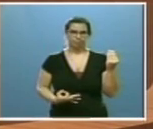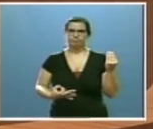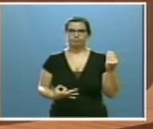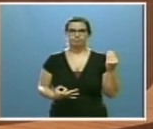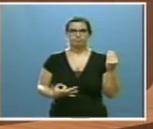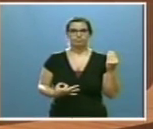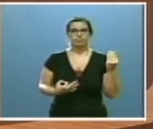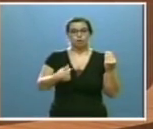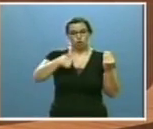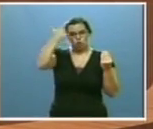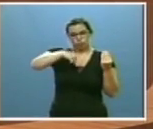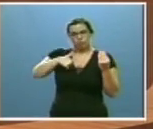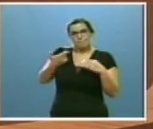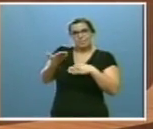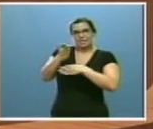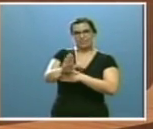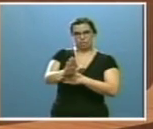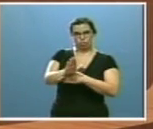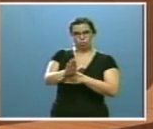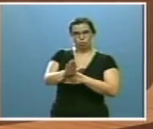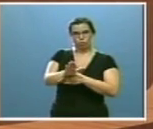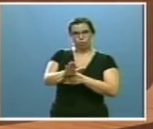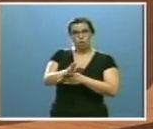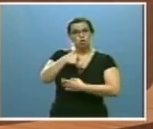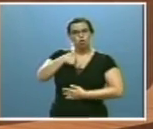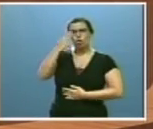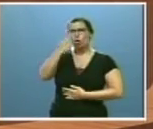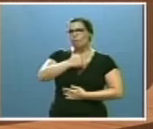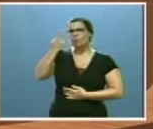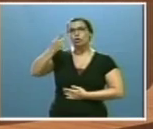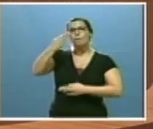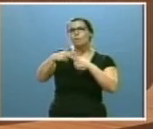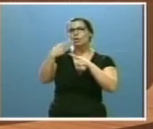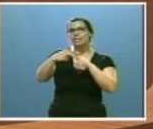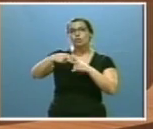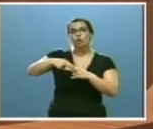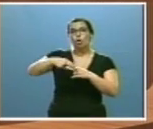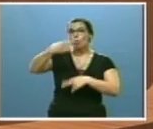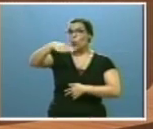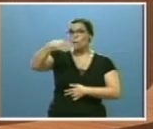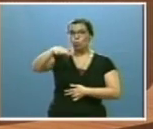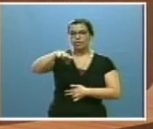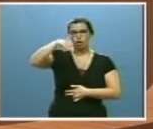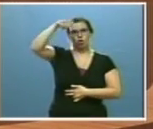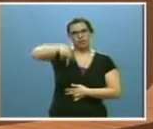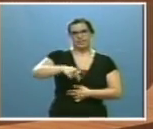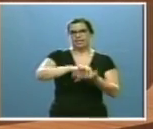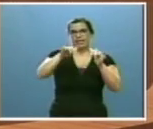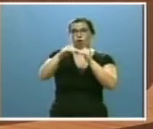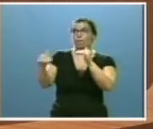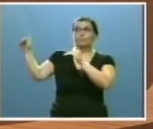que les presenta a alguien que no tiene ningún otro compromiso político superior a Castilla y León.